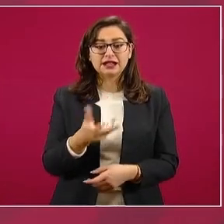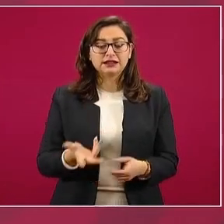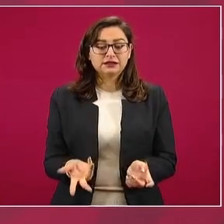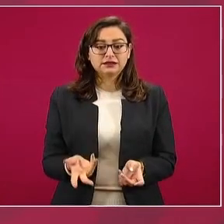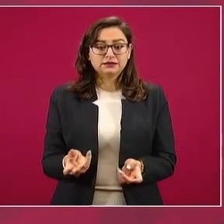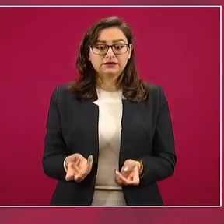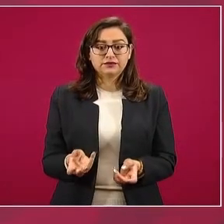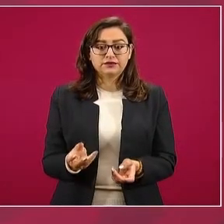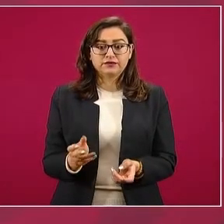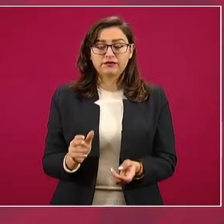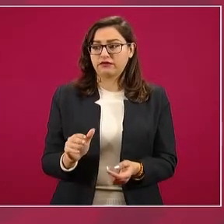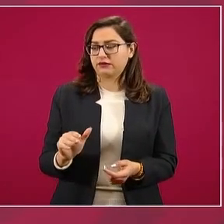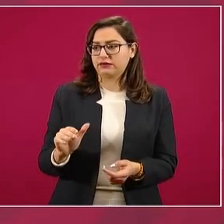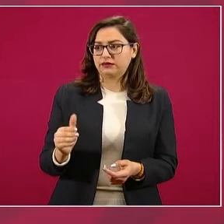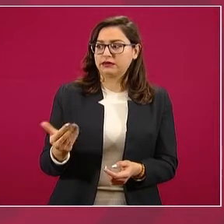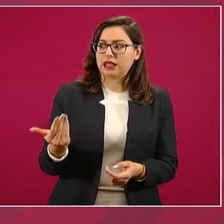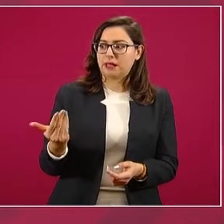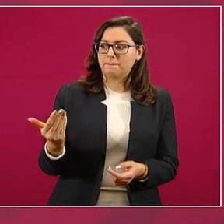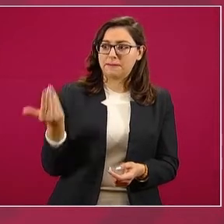del G-20.